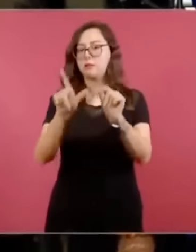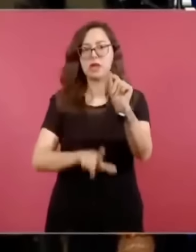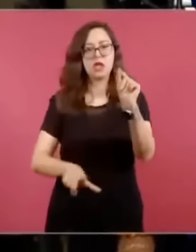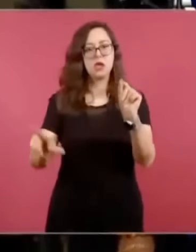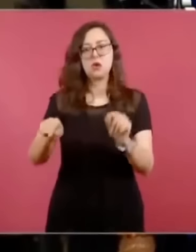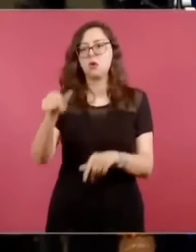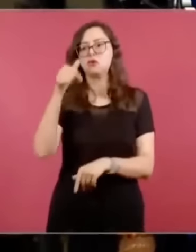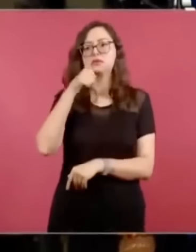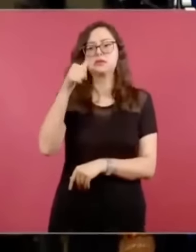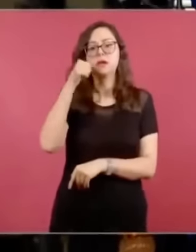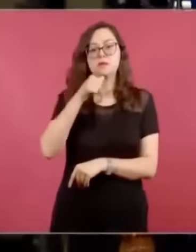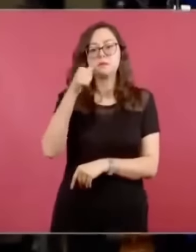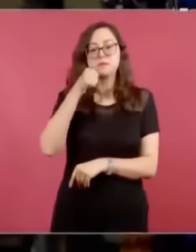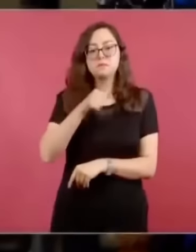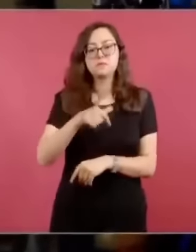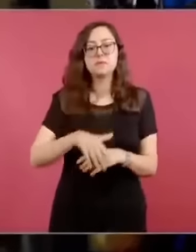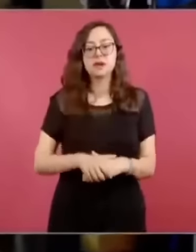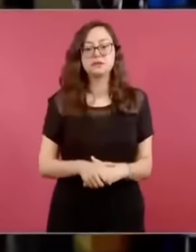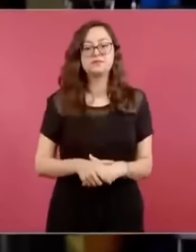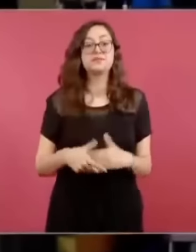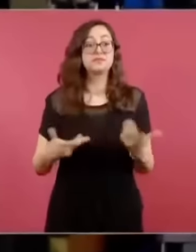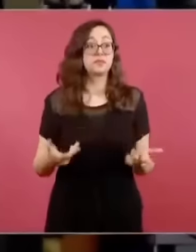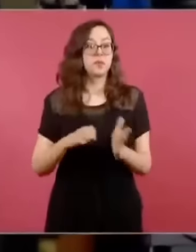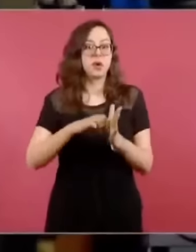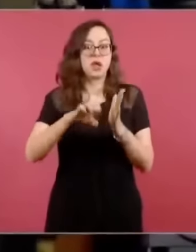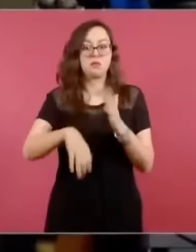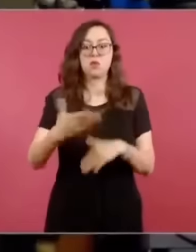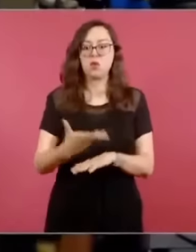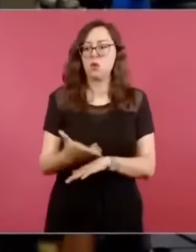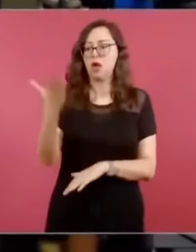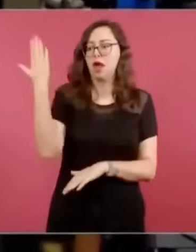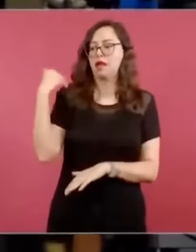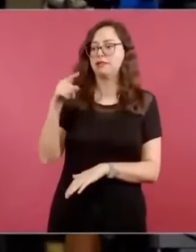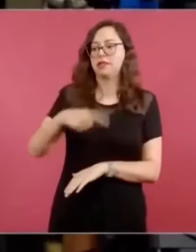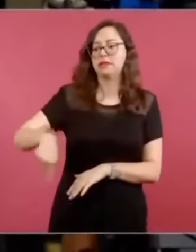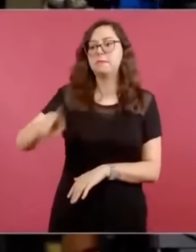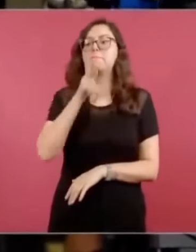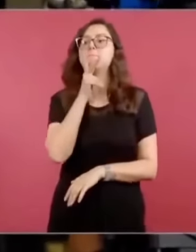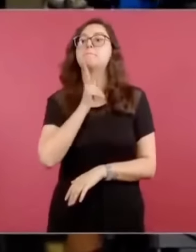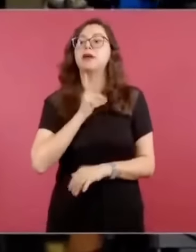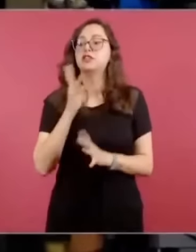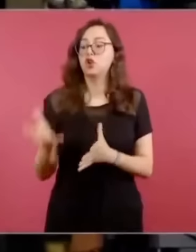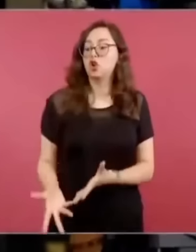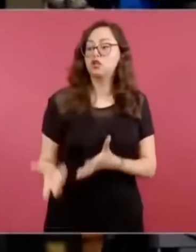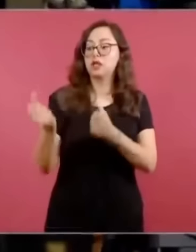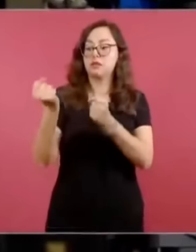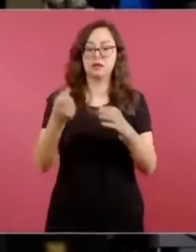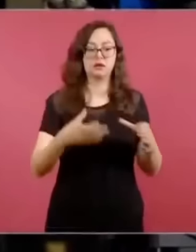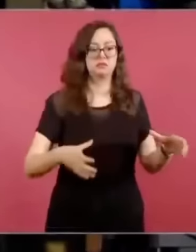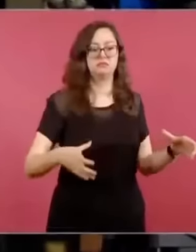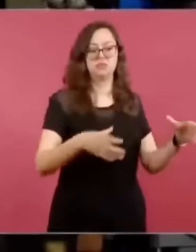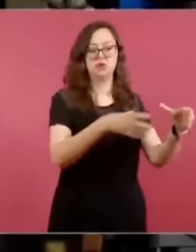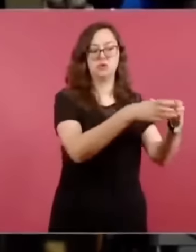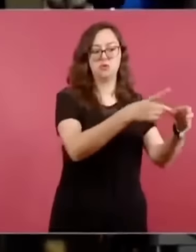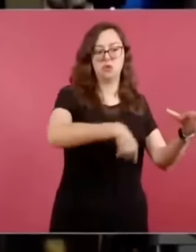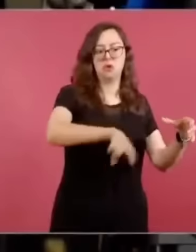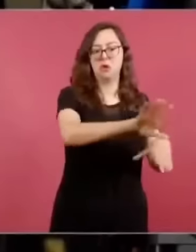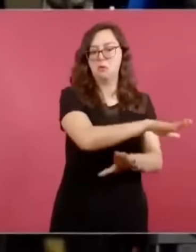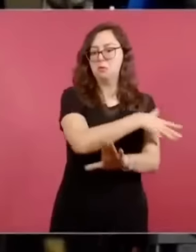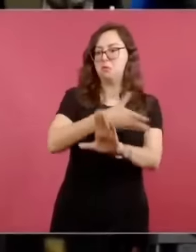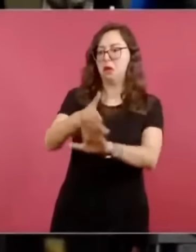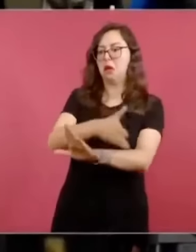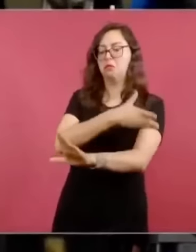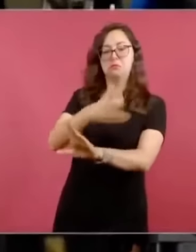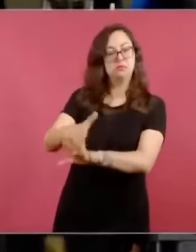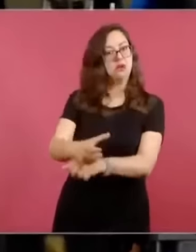pues hubo quienes… y decía, hay algunos que ni siquiera tienen afectación, pero hay otros que sí. Y yo le quiero